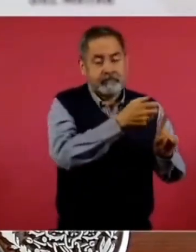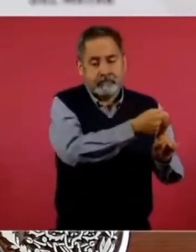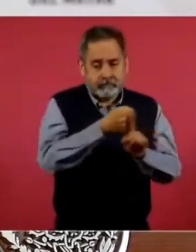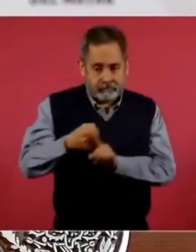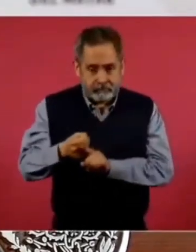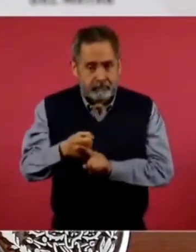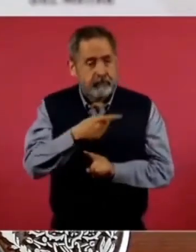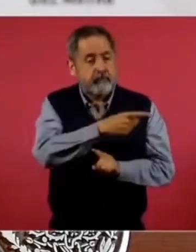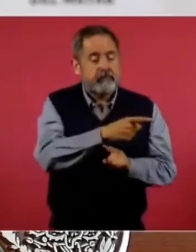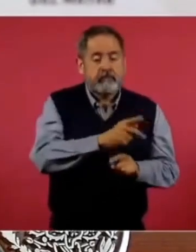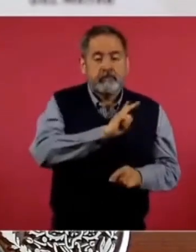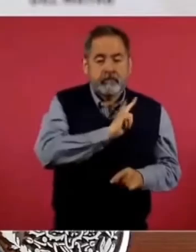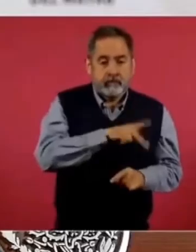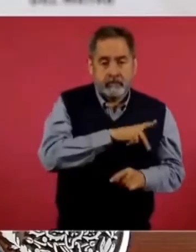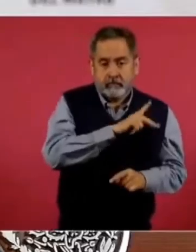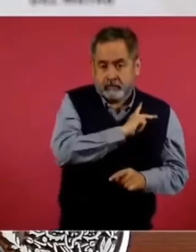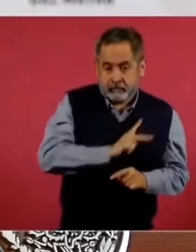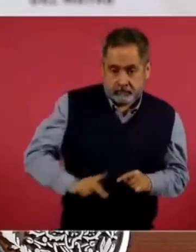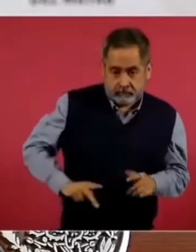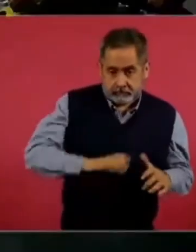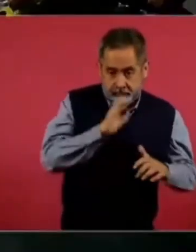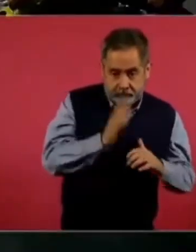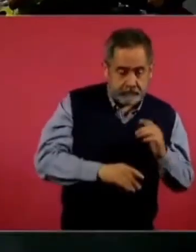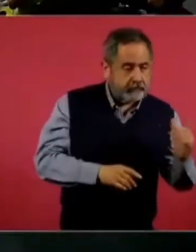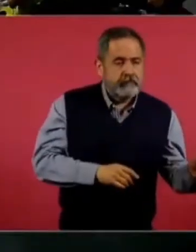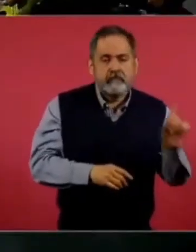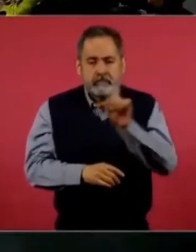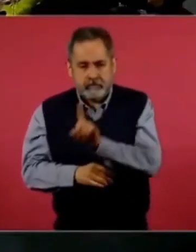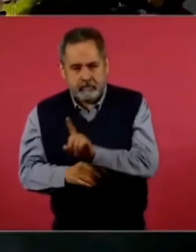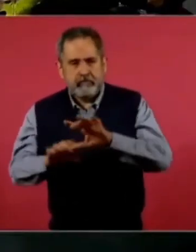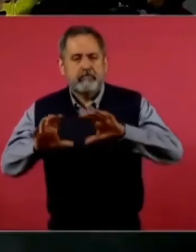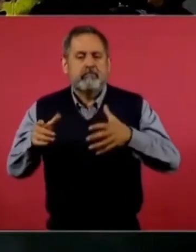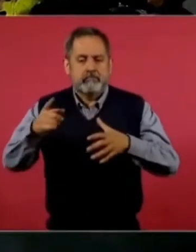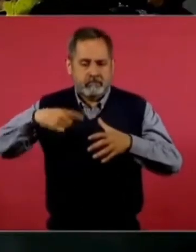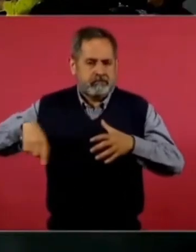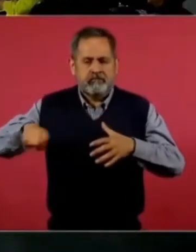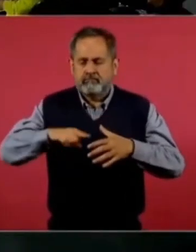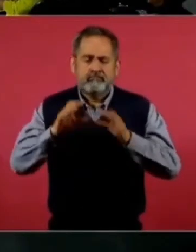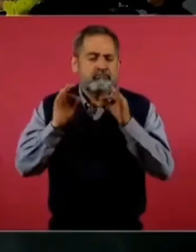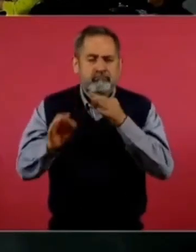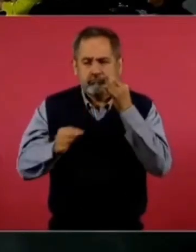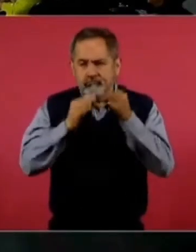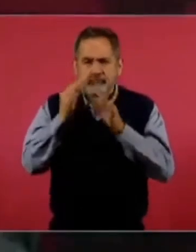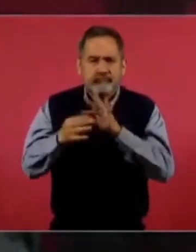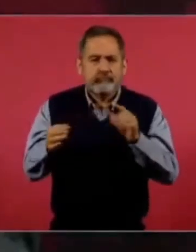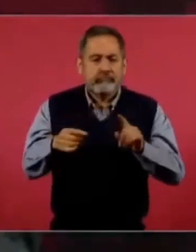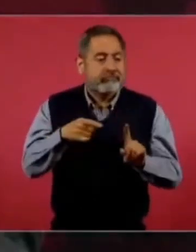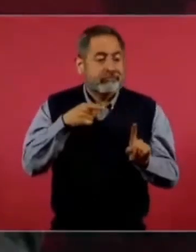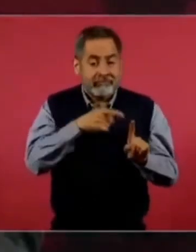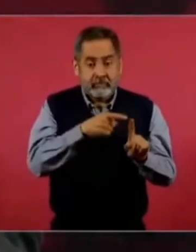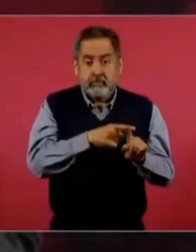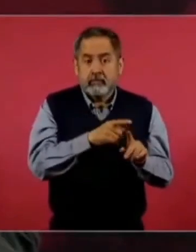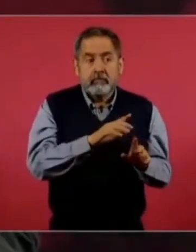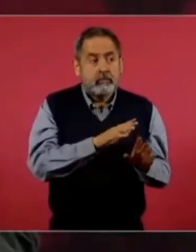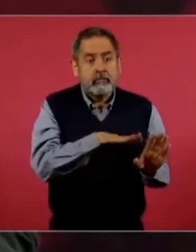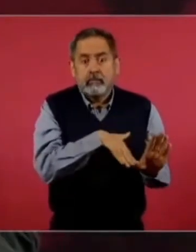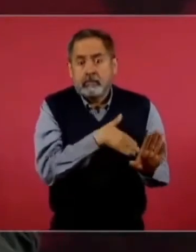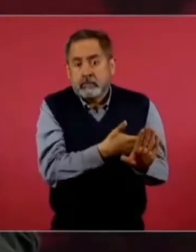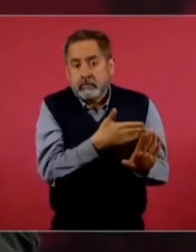Portugal porque le hicieron una campaña mediática, la derecha muy fuerte,